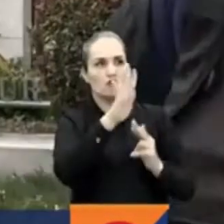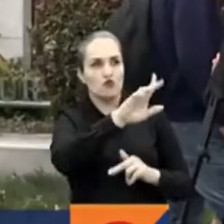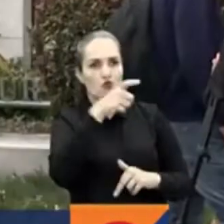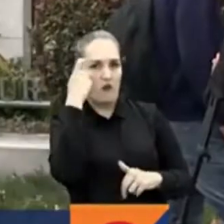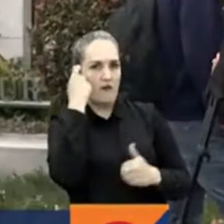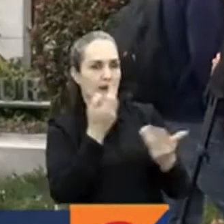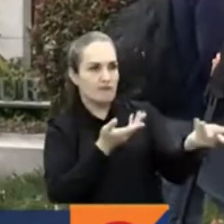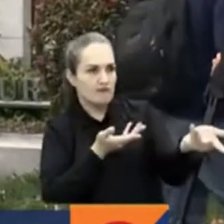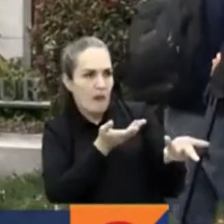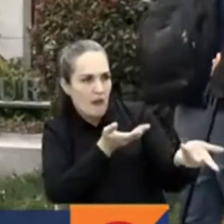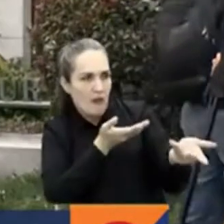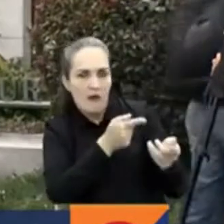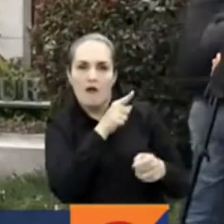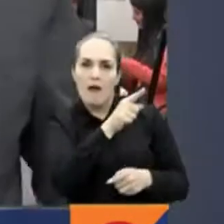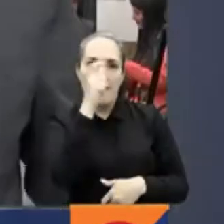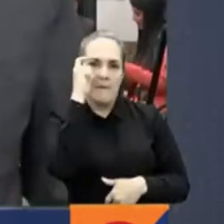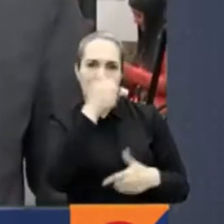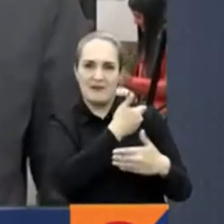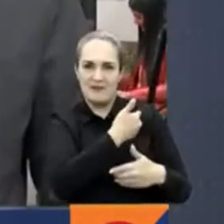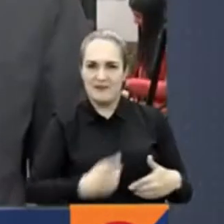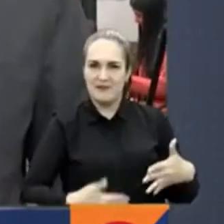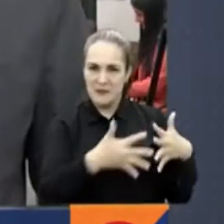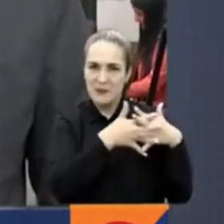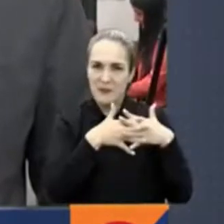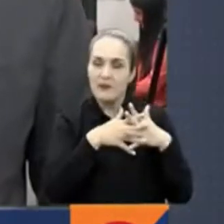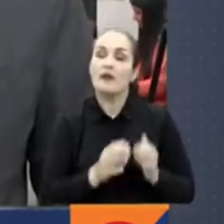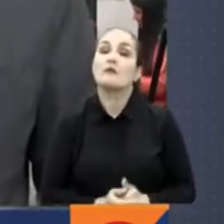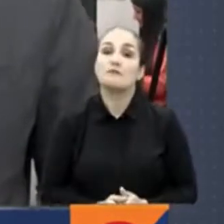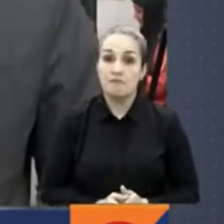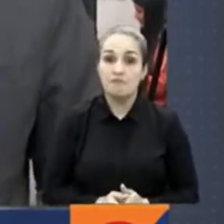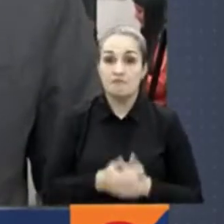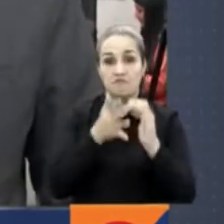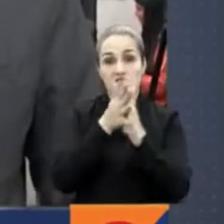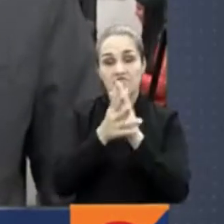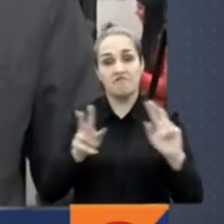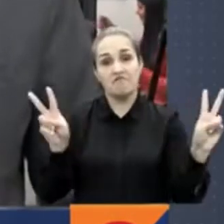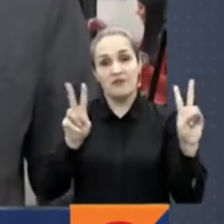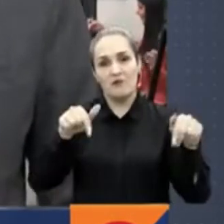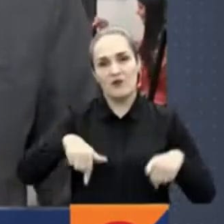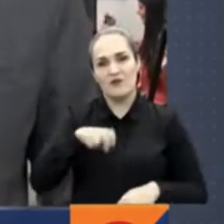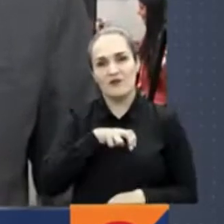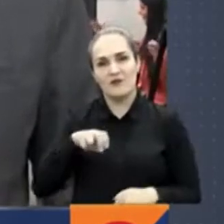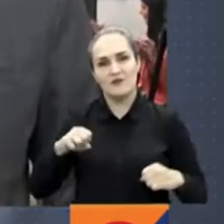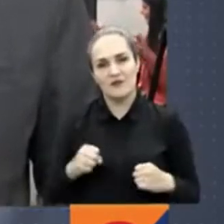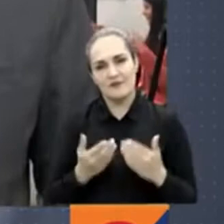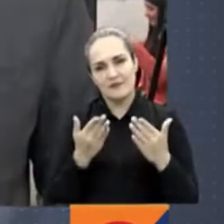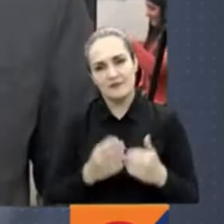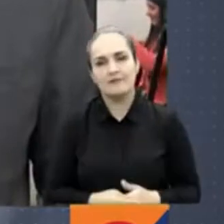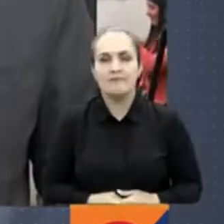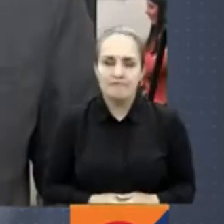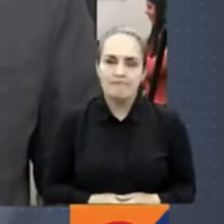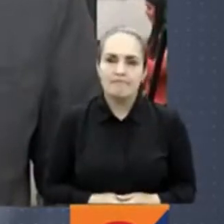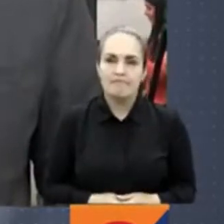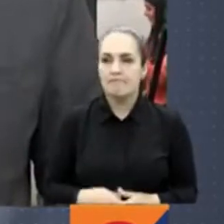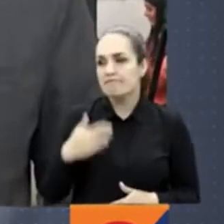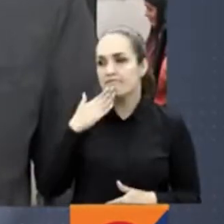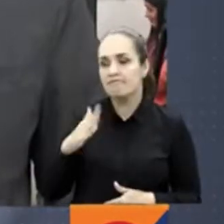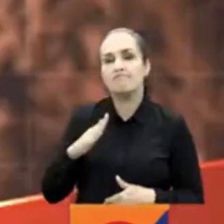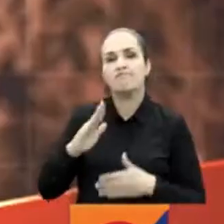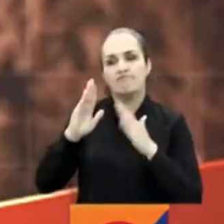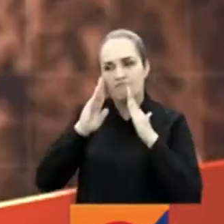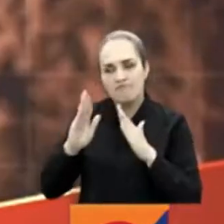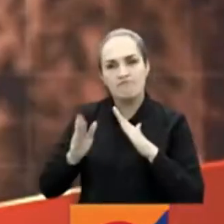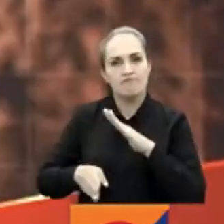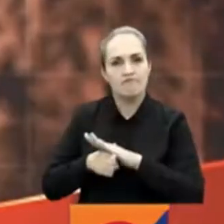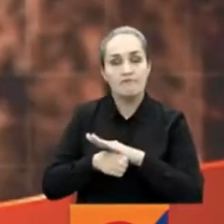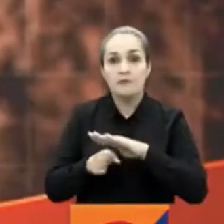Estados Unidos de Joe Biden. Desde el nororiente de Bogotá, John López, RTBC Noticias, conectados 24-7. Pues seguiremos atentos, gracias John.